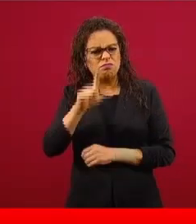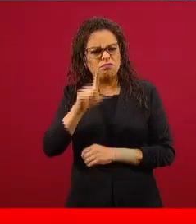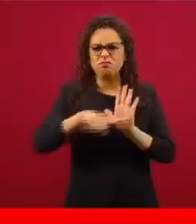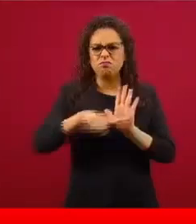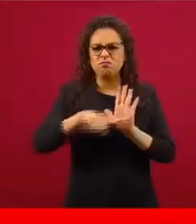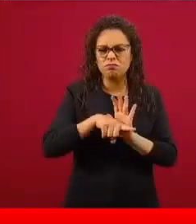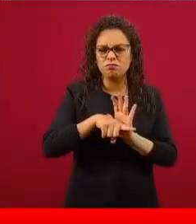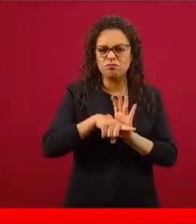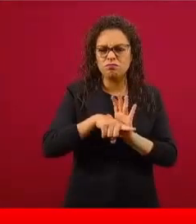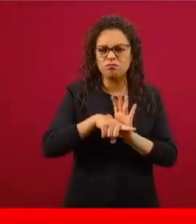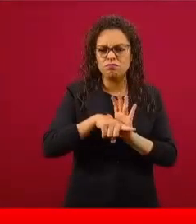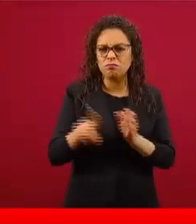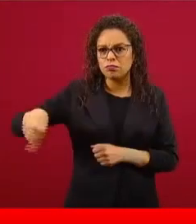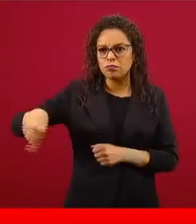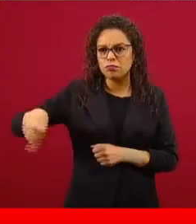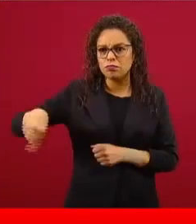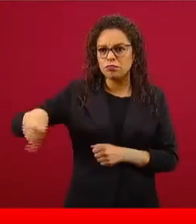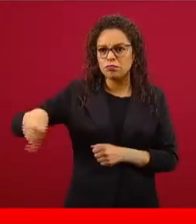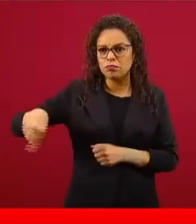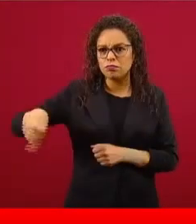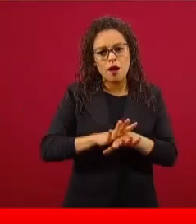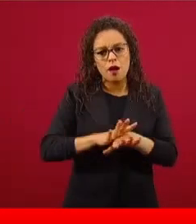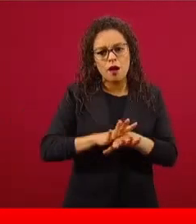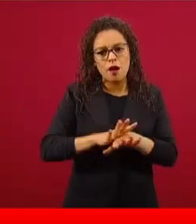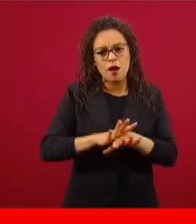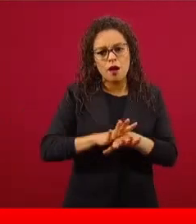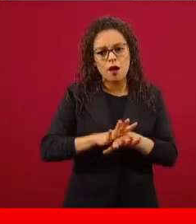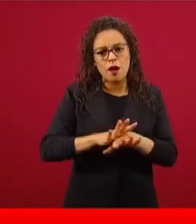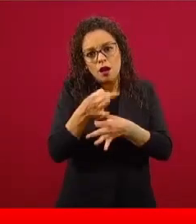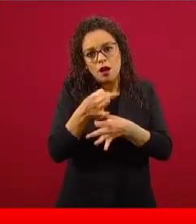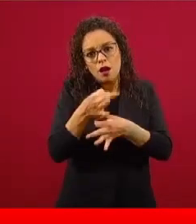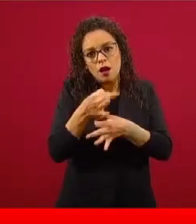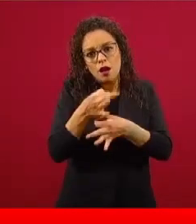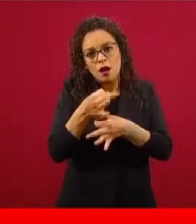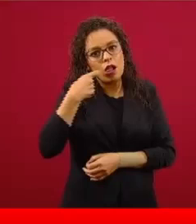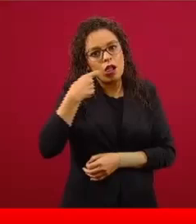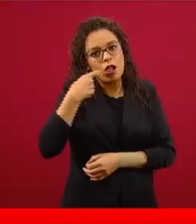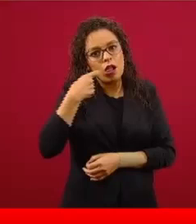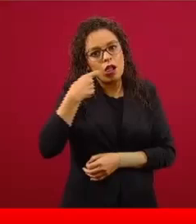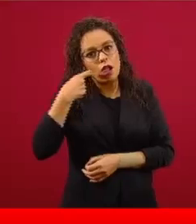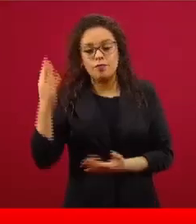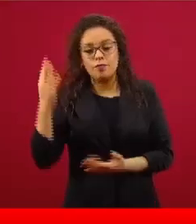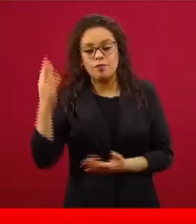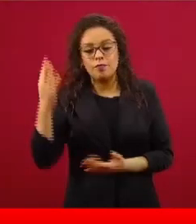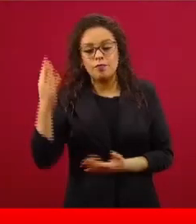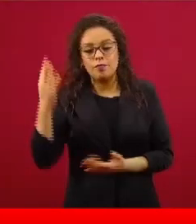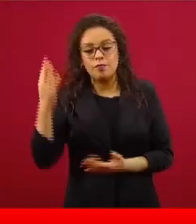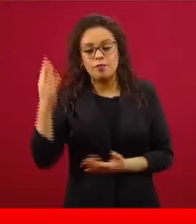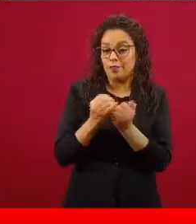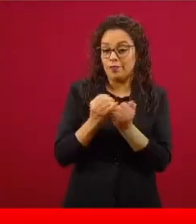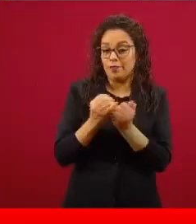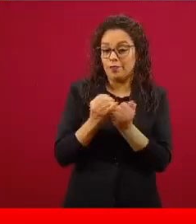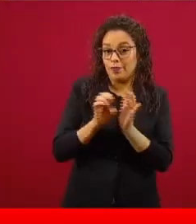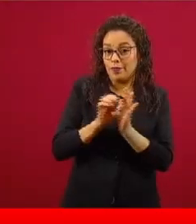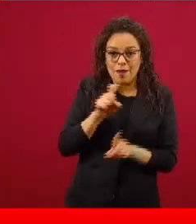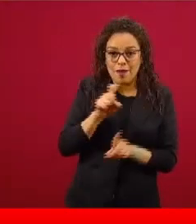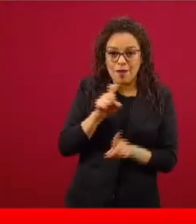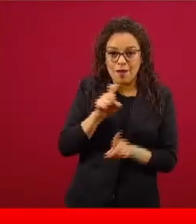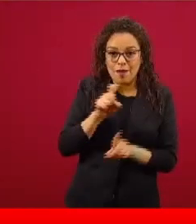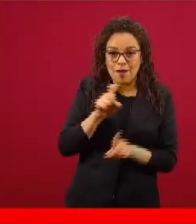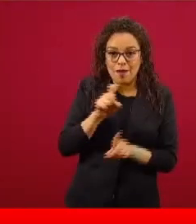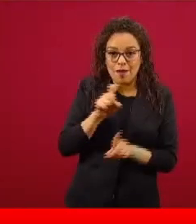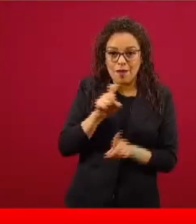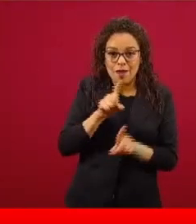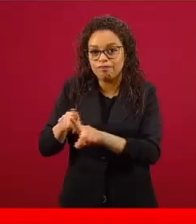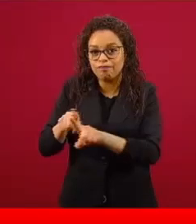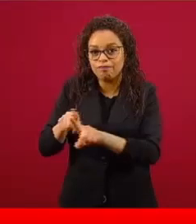nos hace adictivos a eso, como también nos podemos hacer adictivos a los memes o a